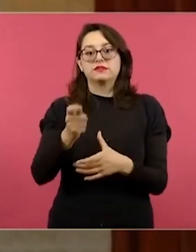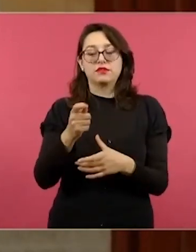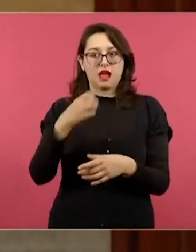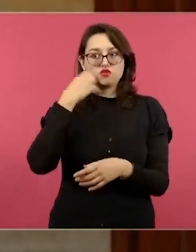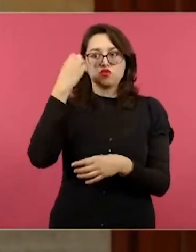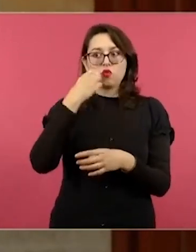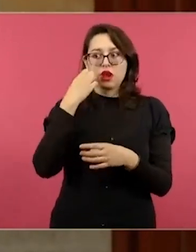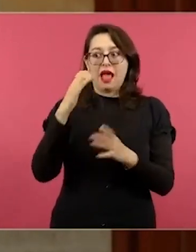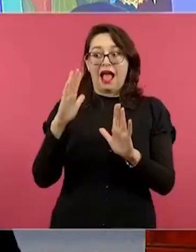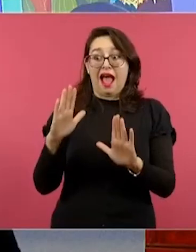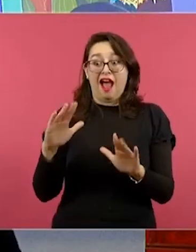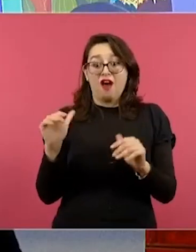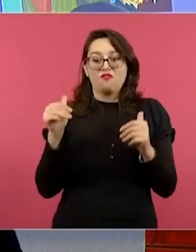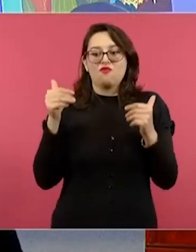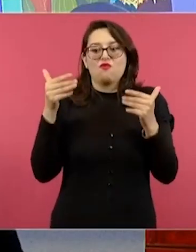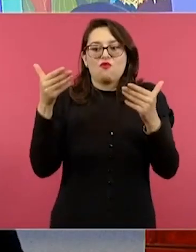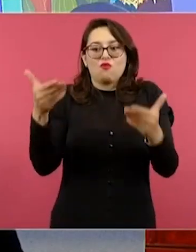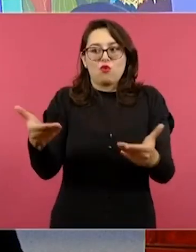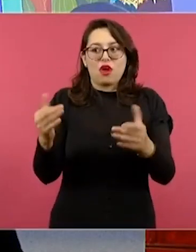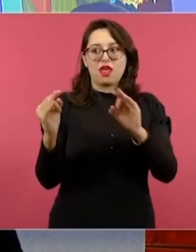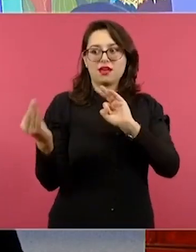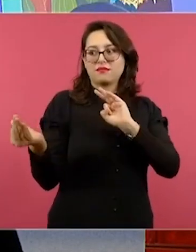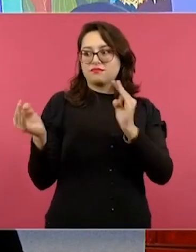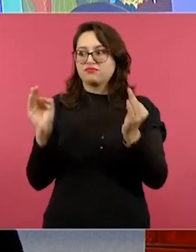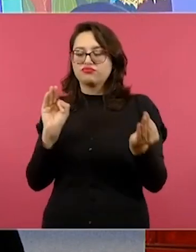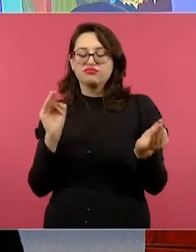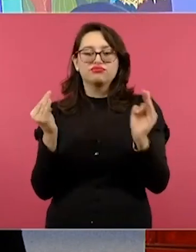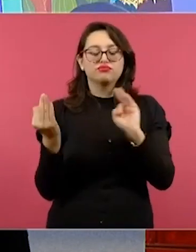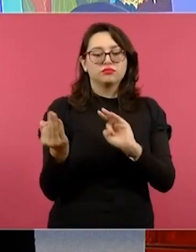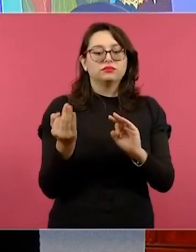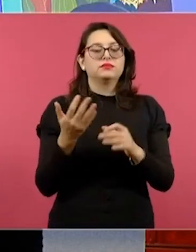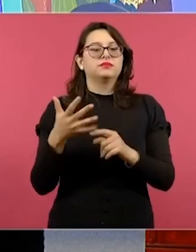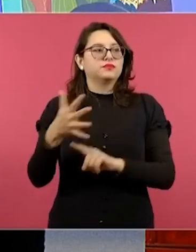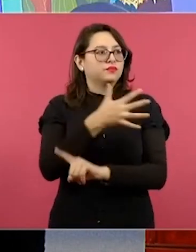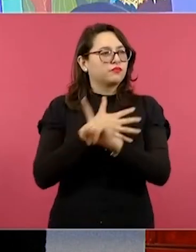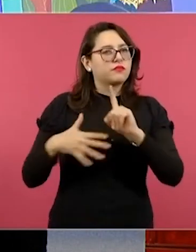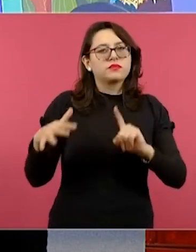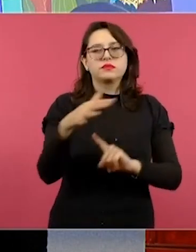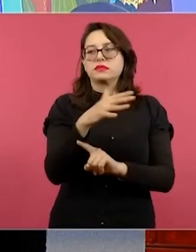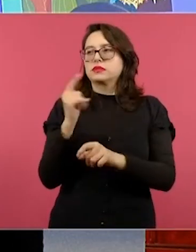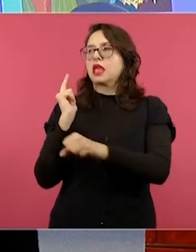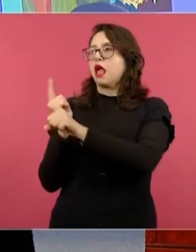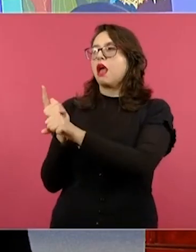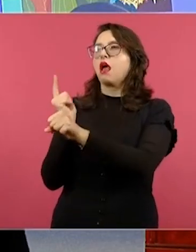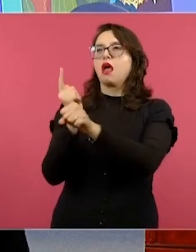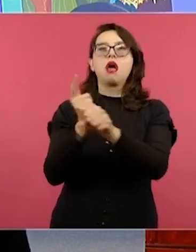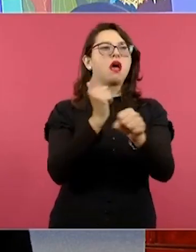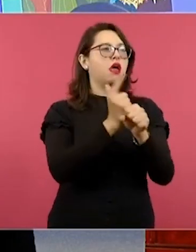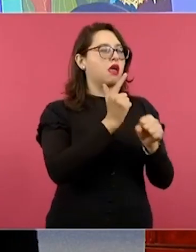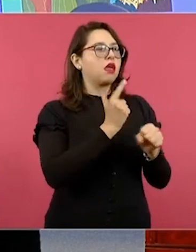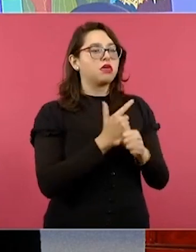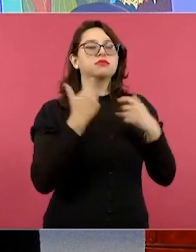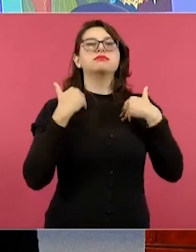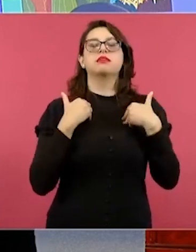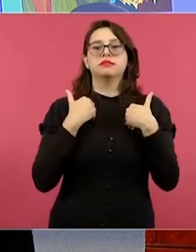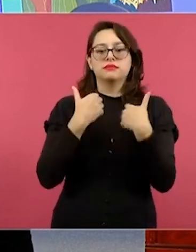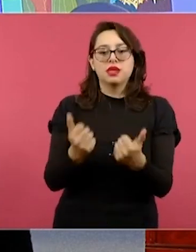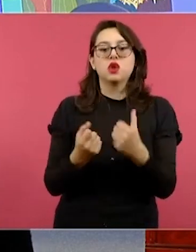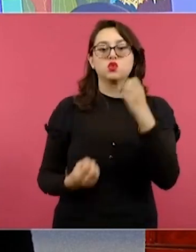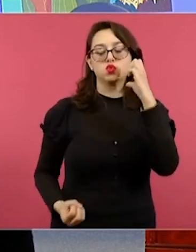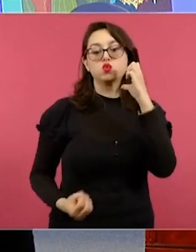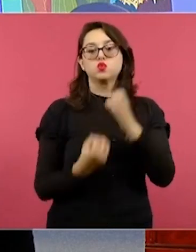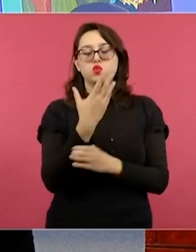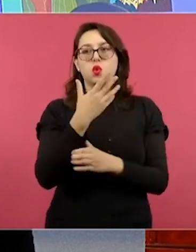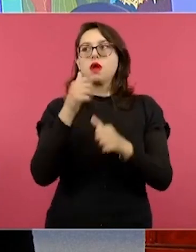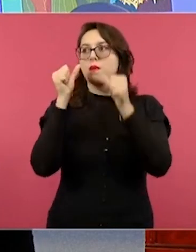más allá de las paredes de la escuela. Es para contribuir en el contexto en el que tanto se ha centrado la nueva escuela mexicana, en donde